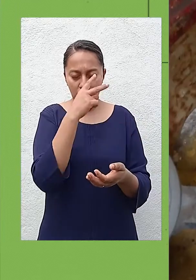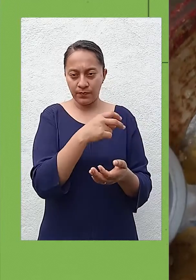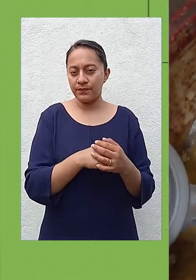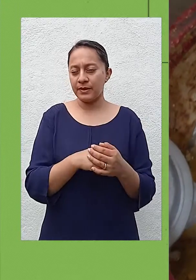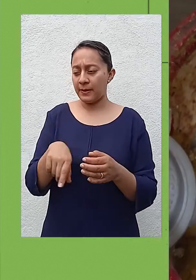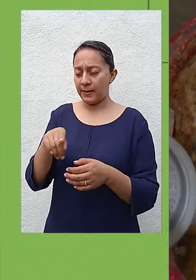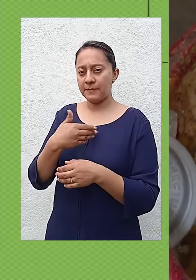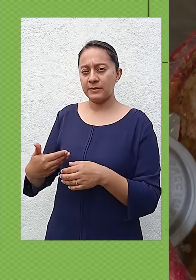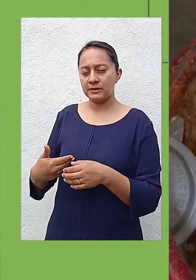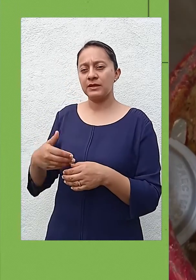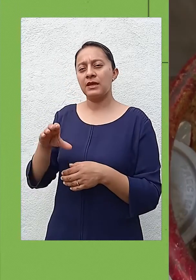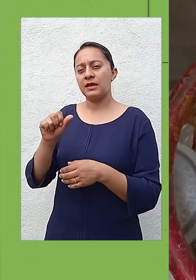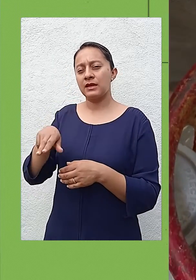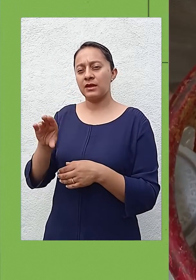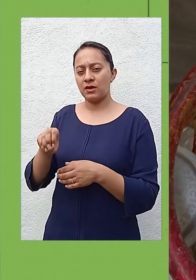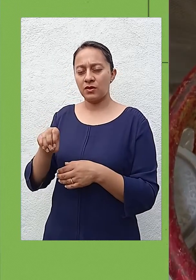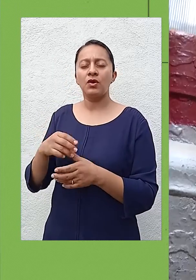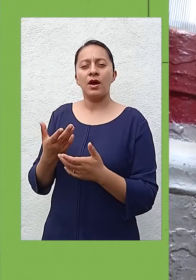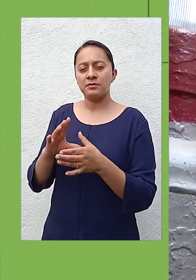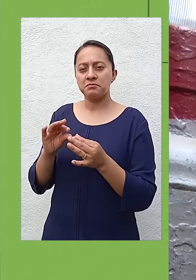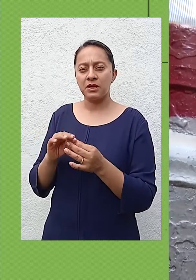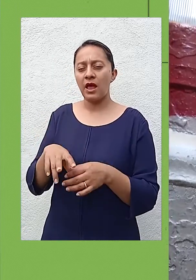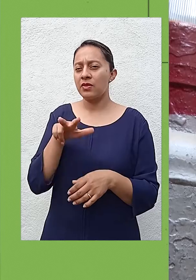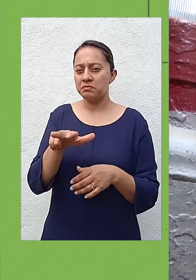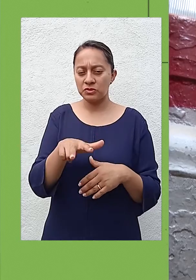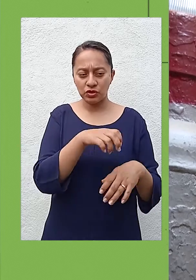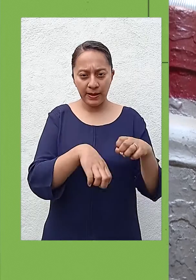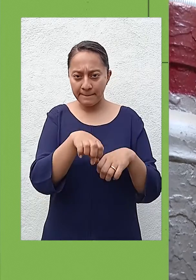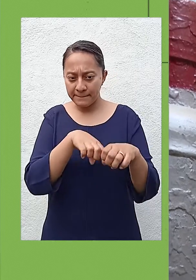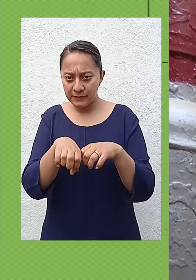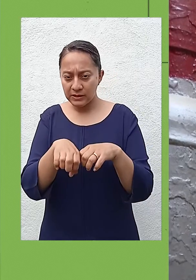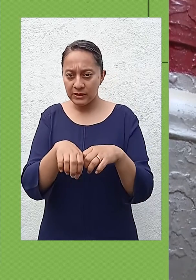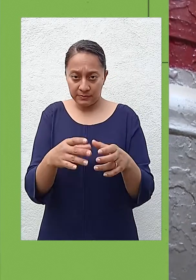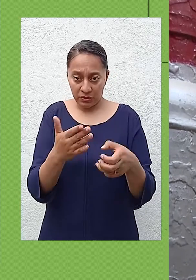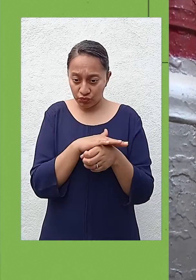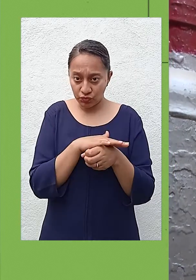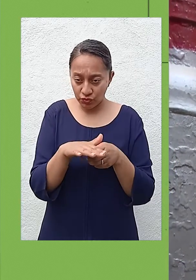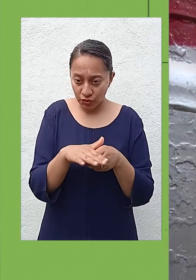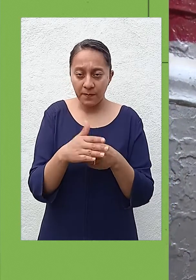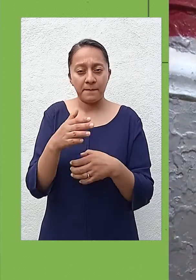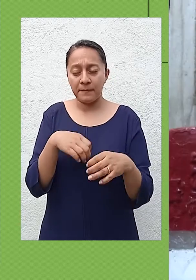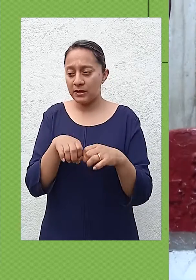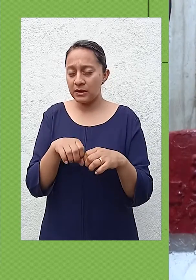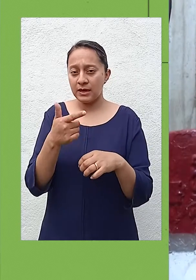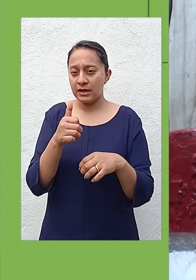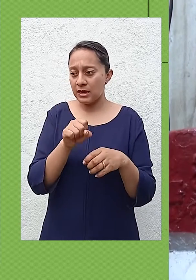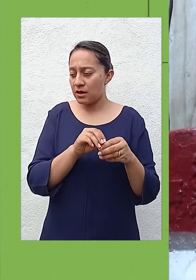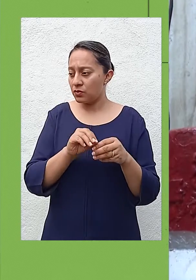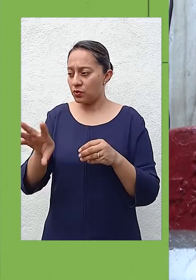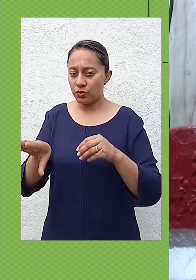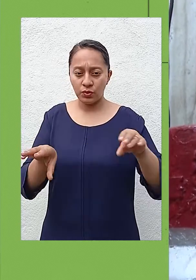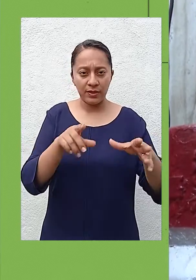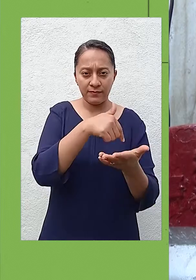Camacho, recordó que son 18 empresas afiliadas a la Canaco y que no son la totalidad de empresarios que se dedican a distribuir el gas